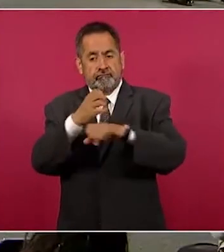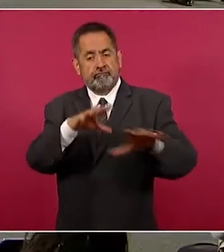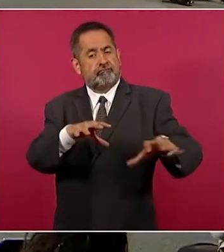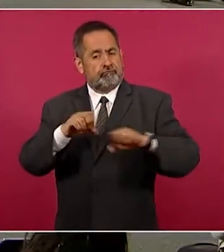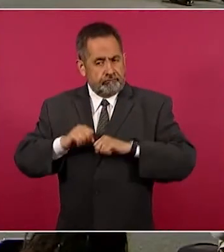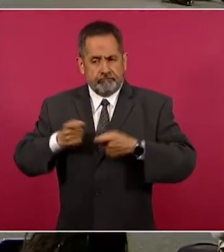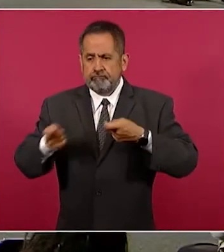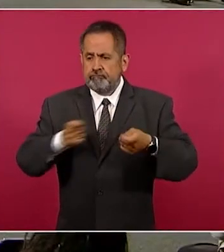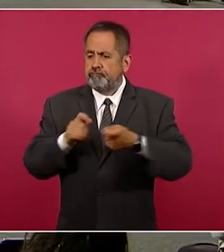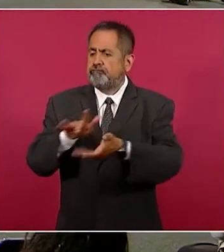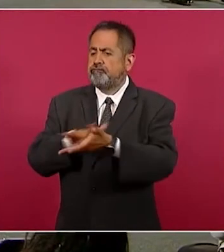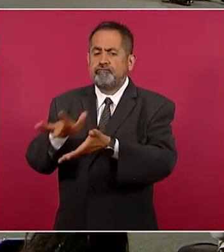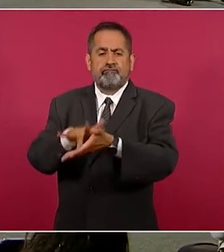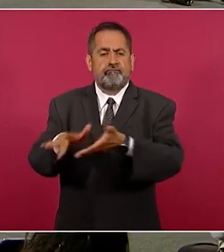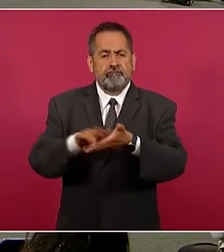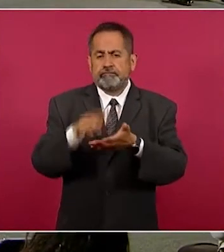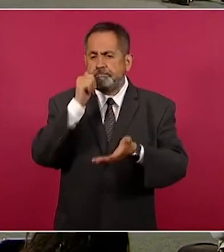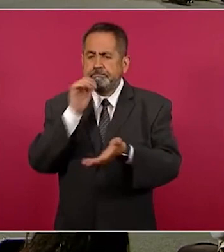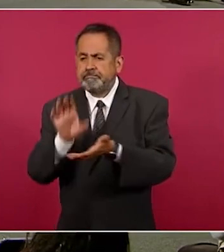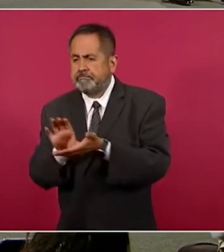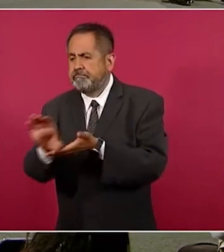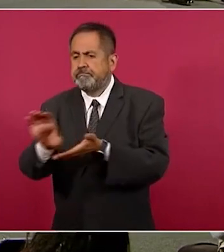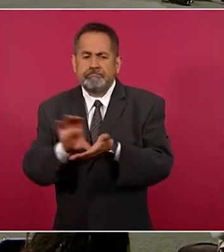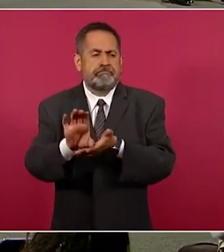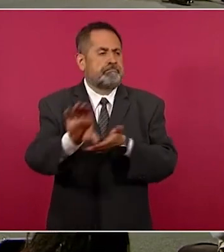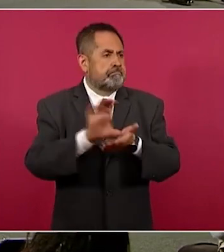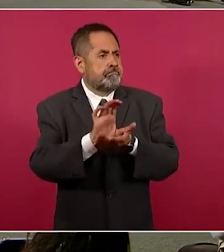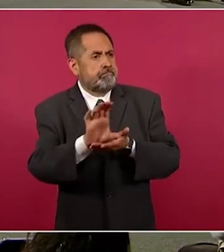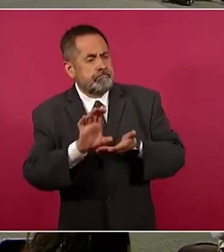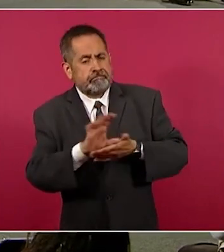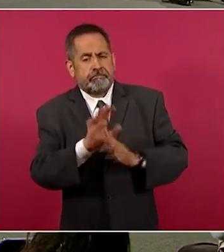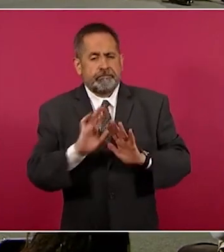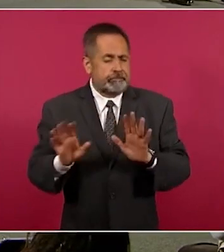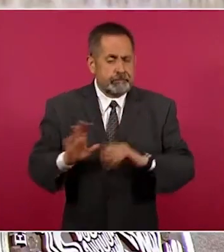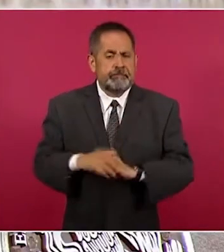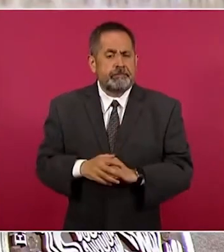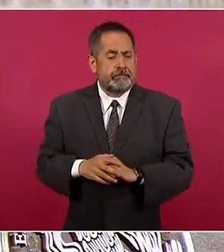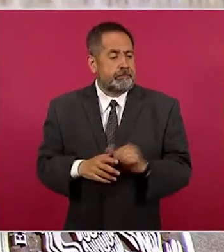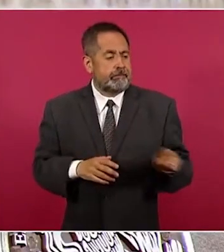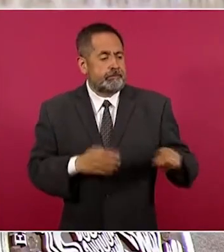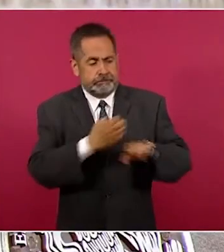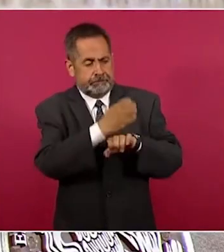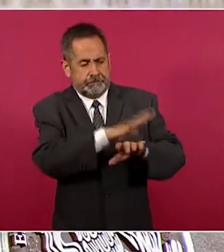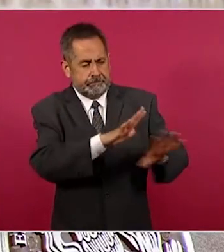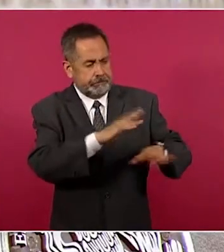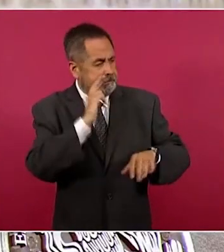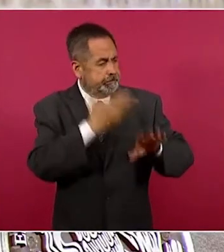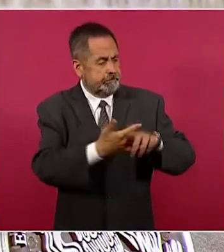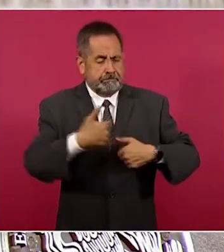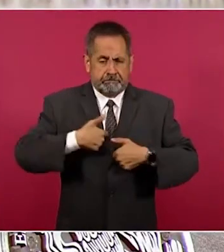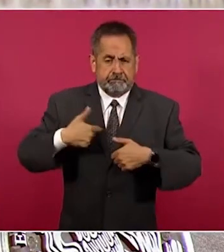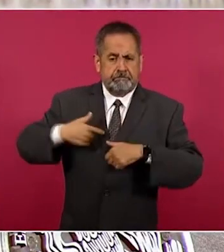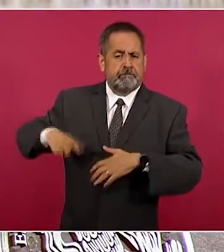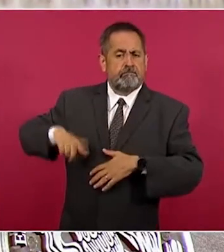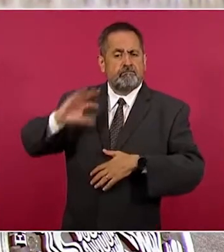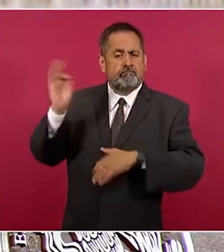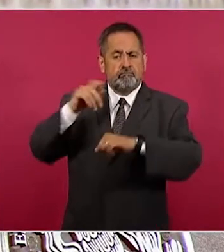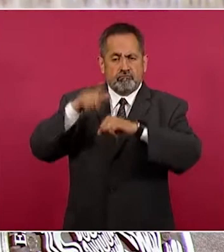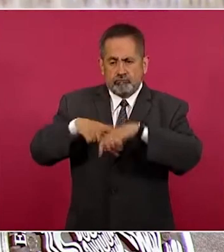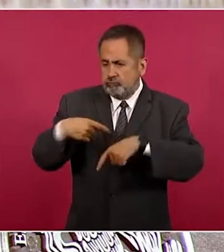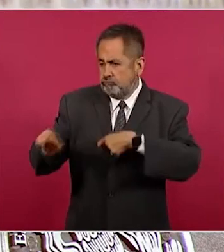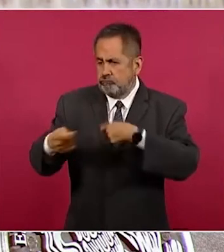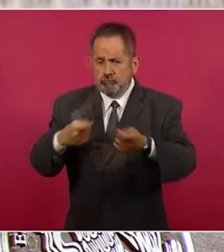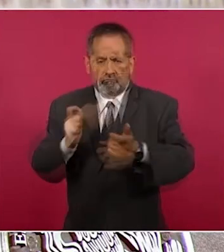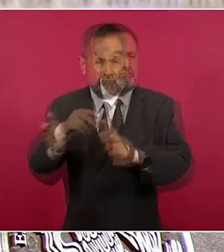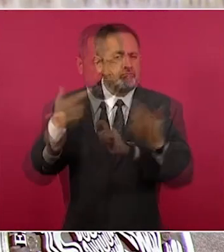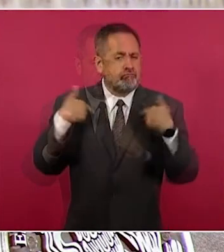apoya su financiamiento, liberando para ello a los estados de una presión de gasto, dando certeza y oportunidad en el